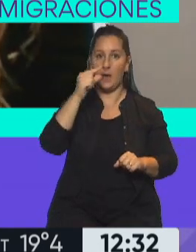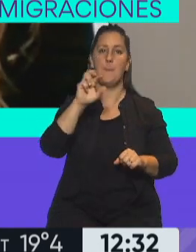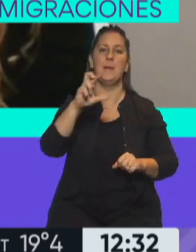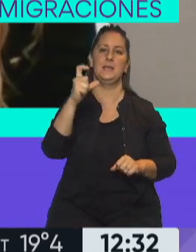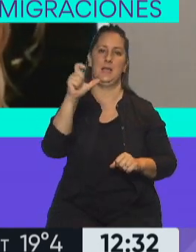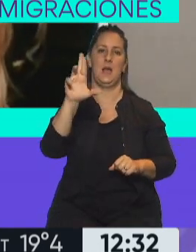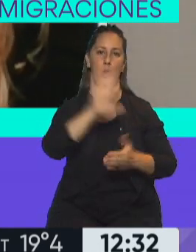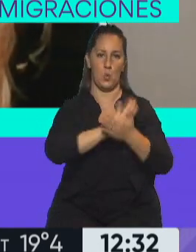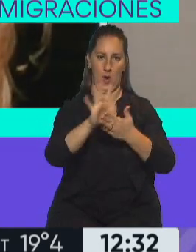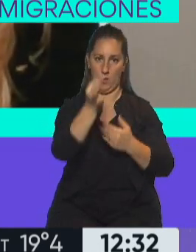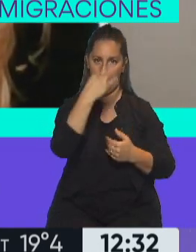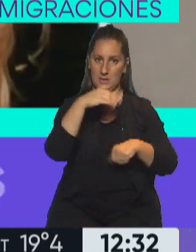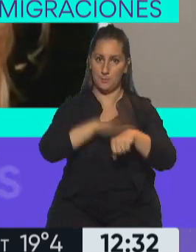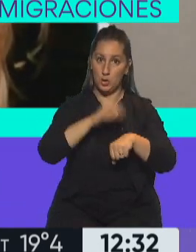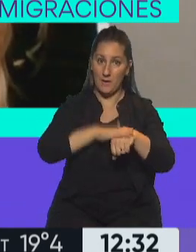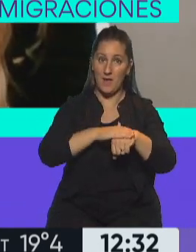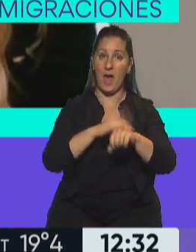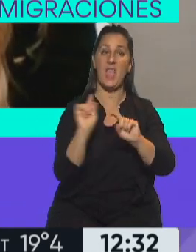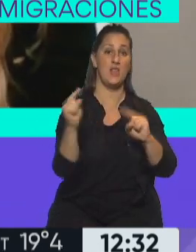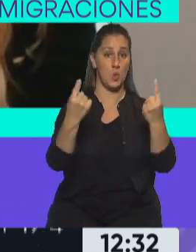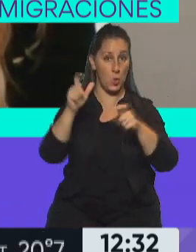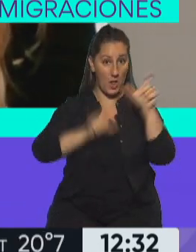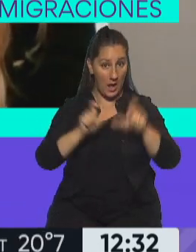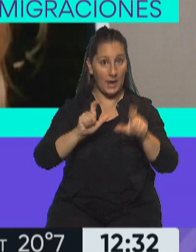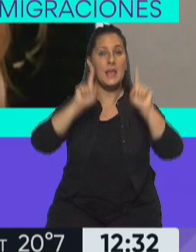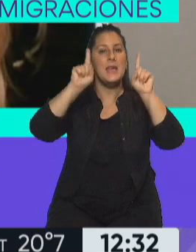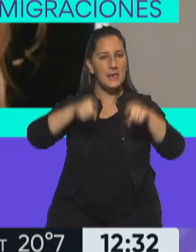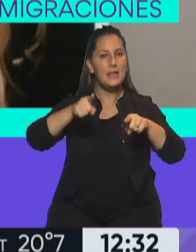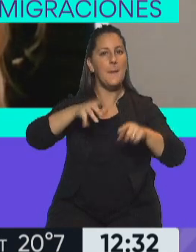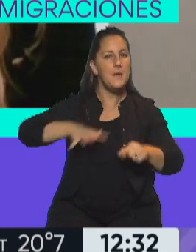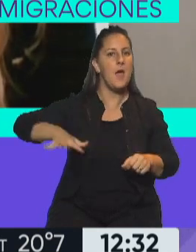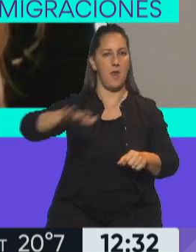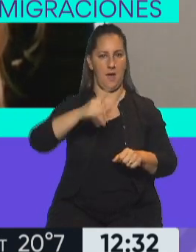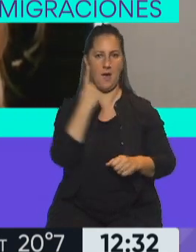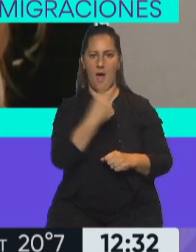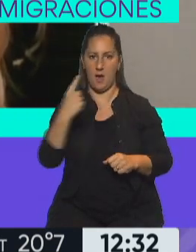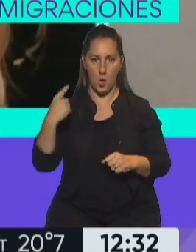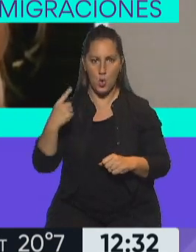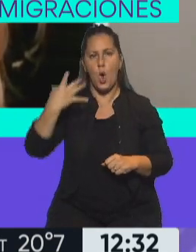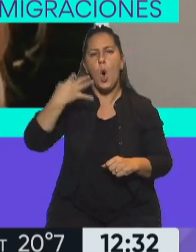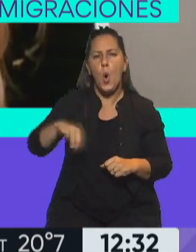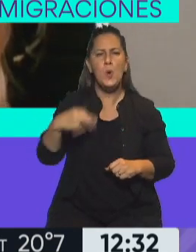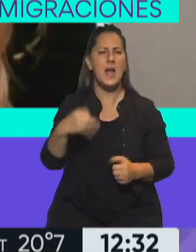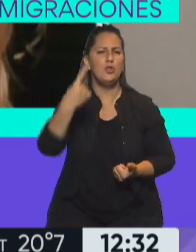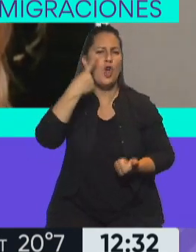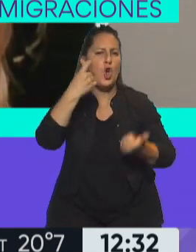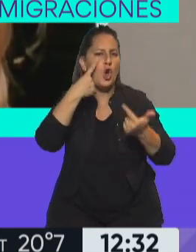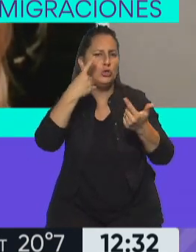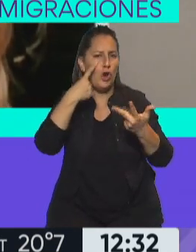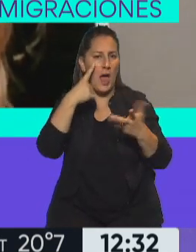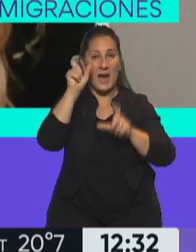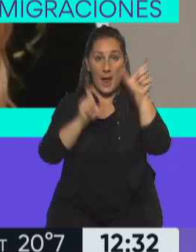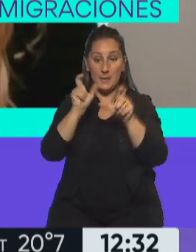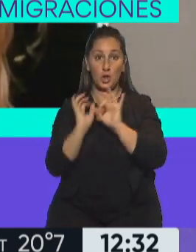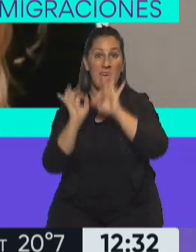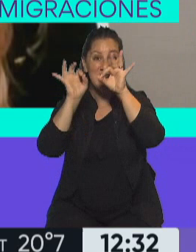Hay una responsabilidad individual de las personas, pero también de las jurisdicciones. Las jurisdicciones tienen la obligación de controlar que las personas